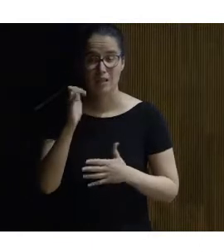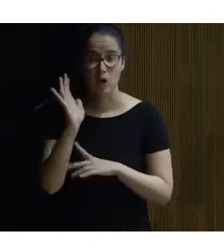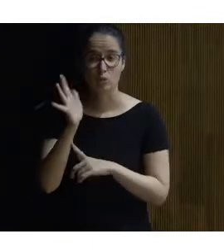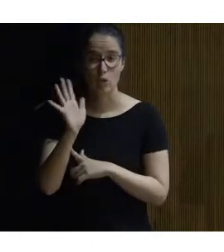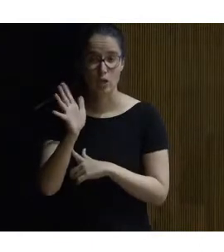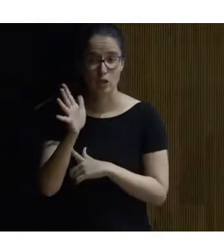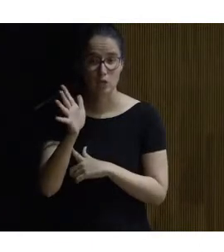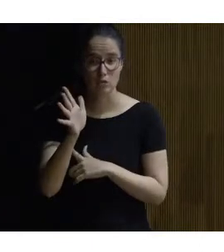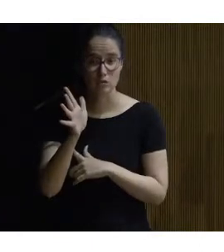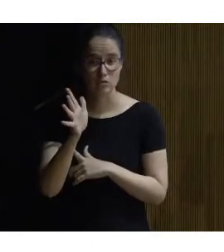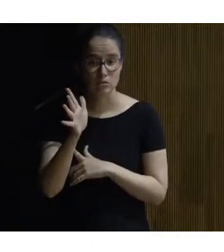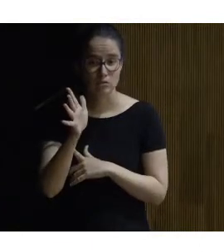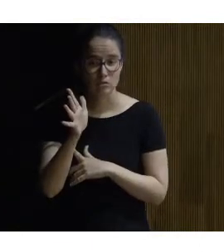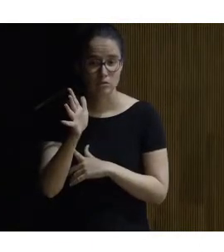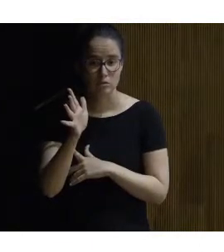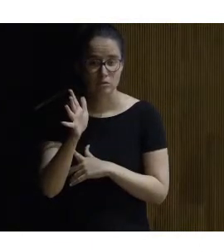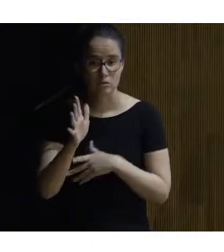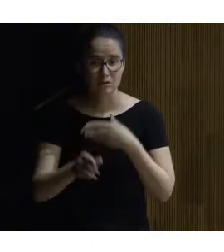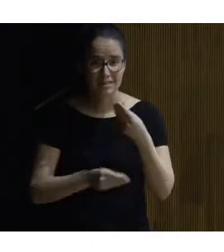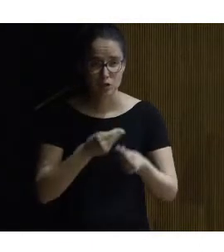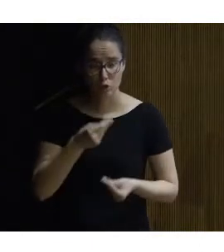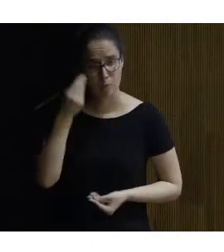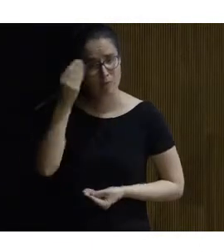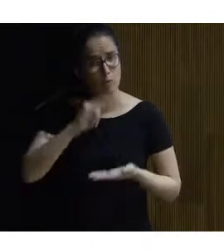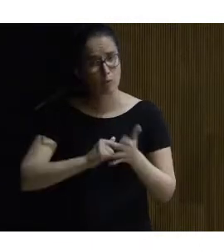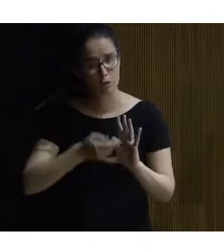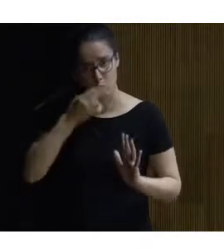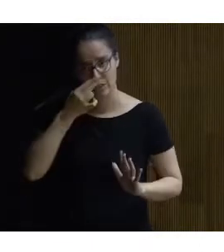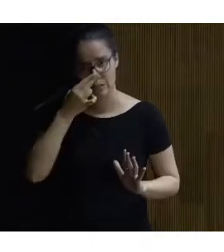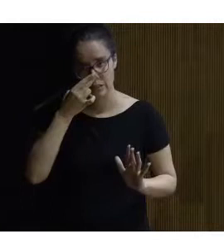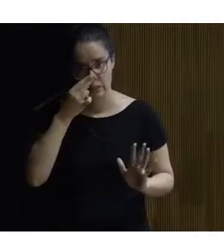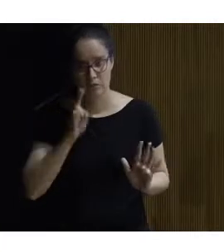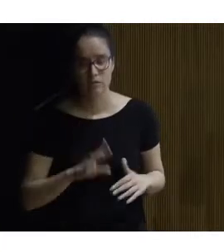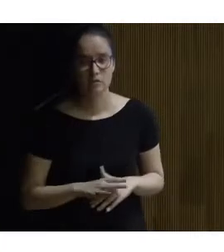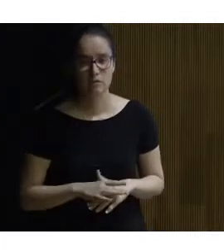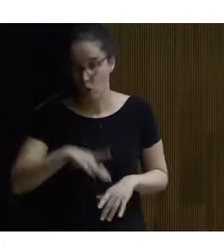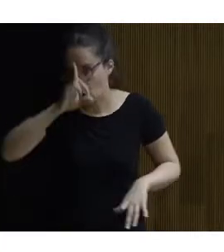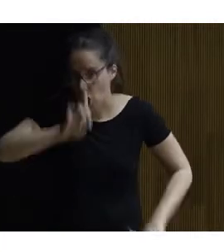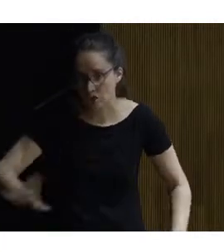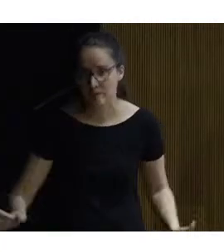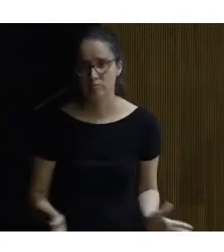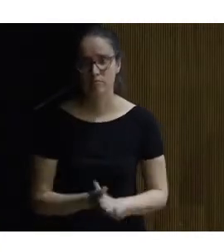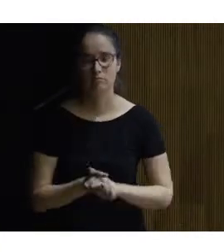molinos que ha llevado a cabo el programa de los molinos pues mira no lo sé